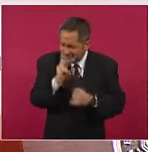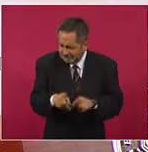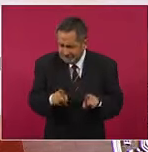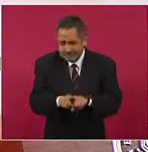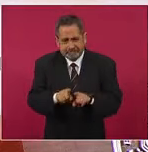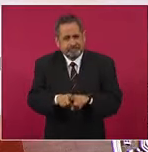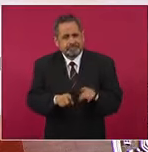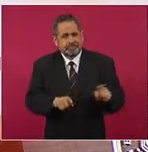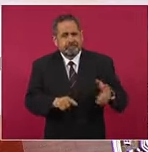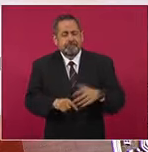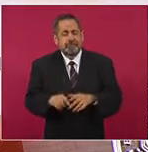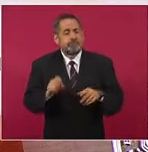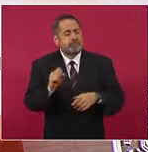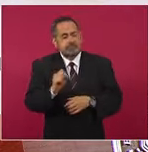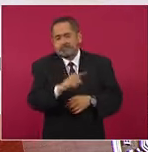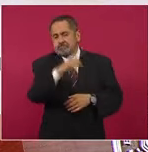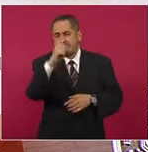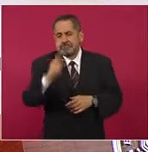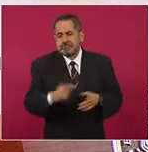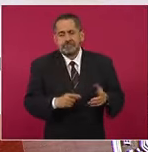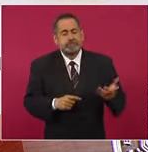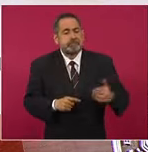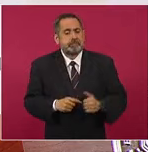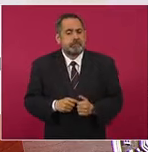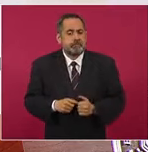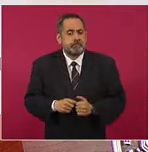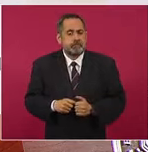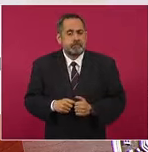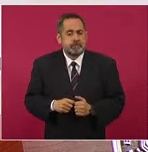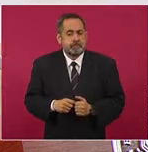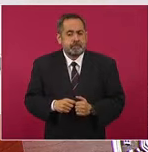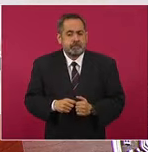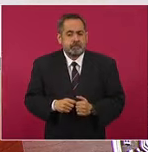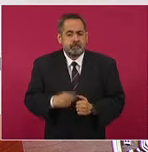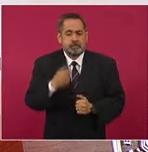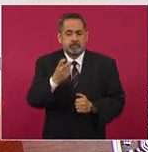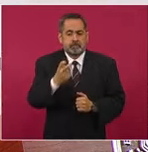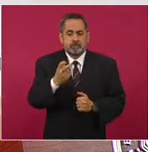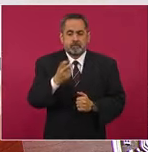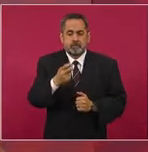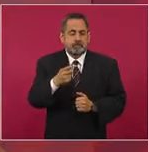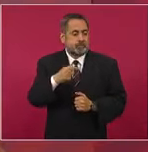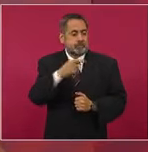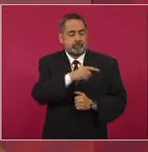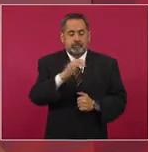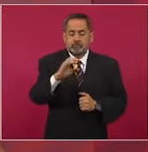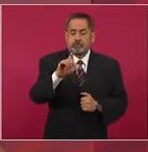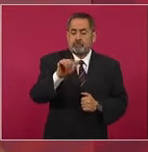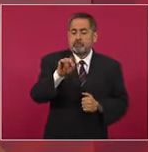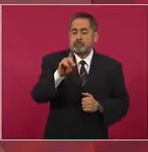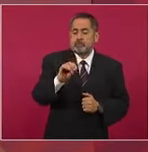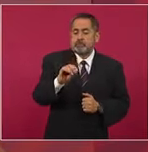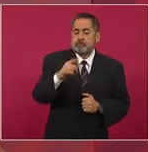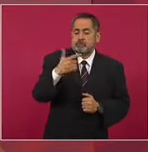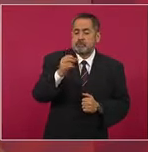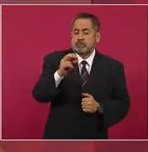Lo mismo, por eso está tan enojado Claudio X. González